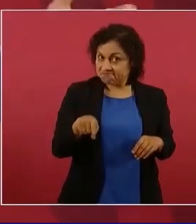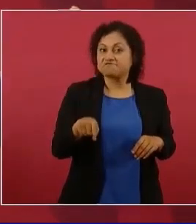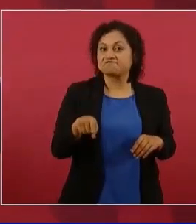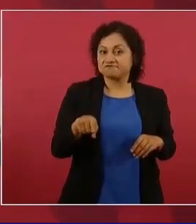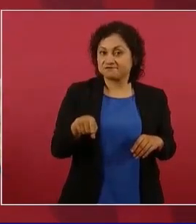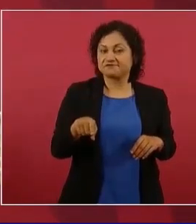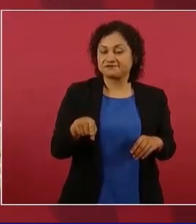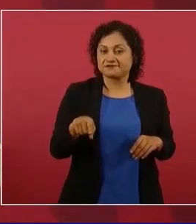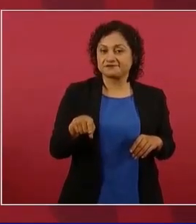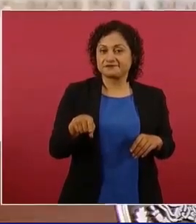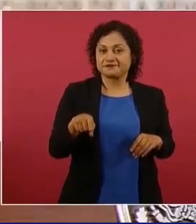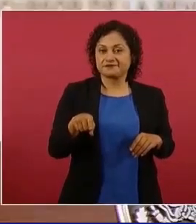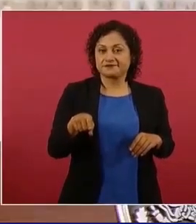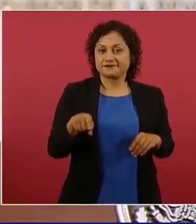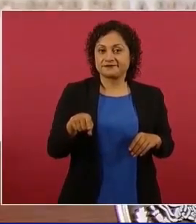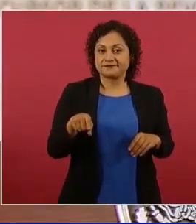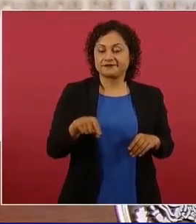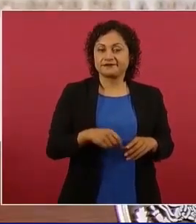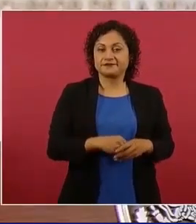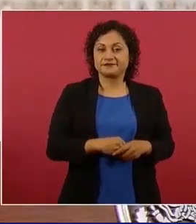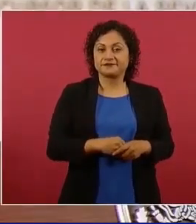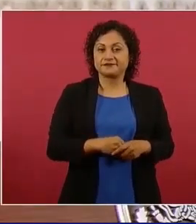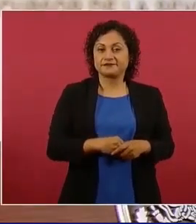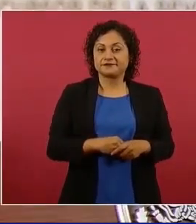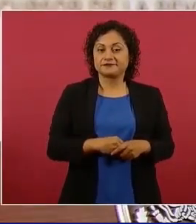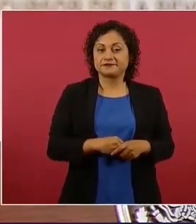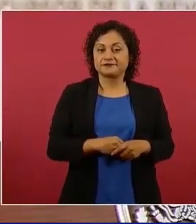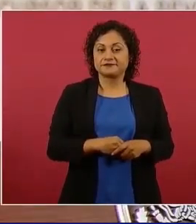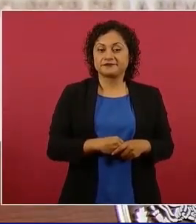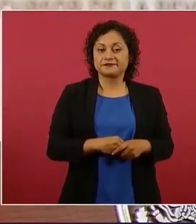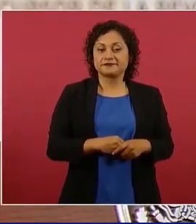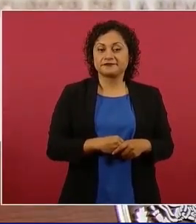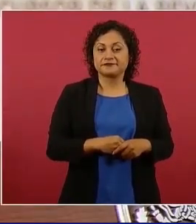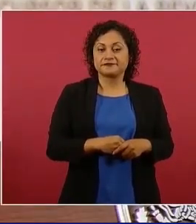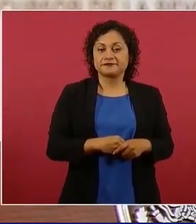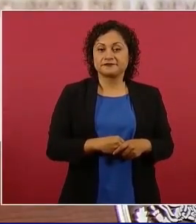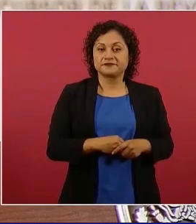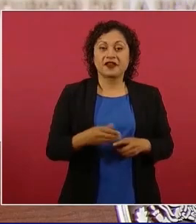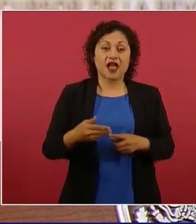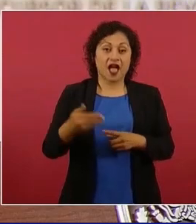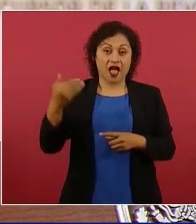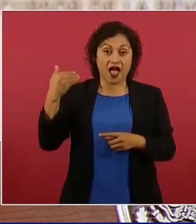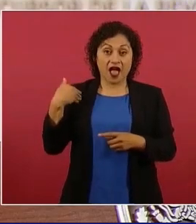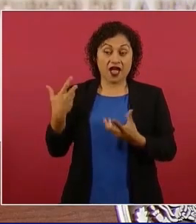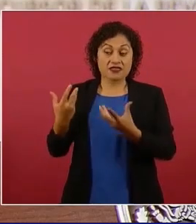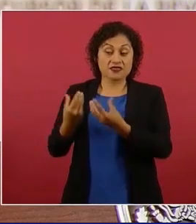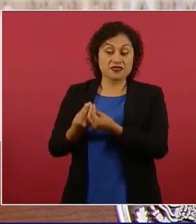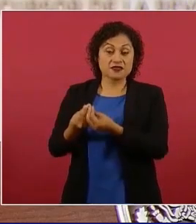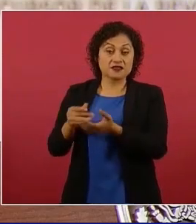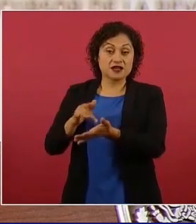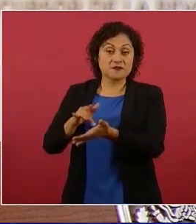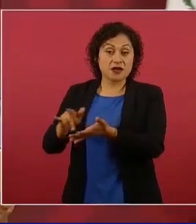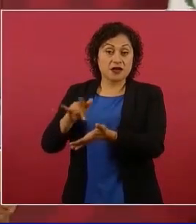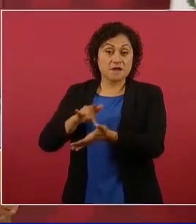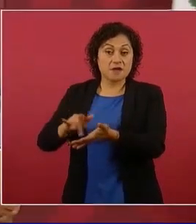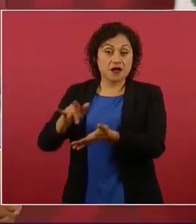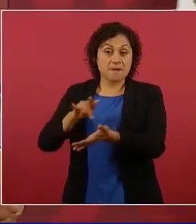lo apoyaron y trabajaron con él